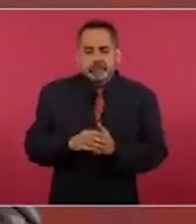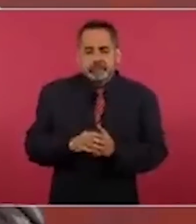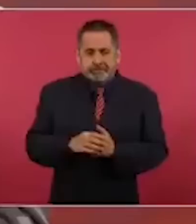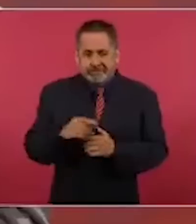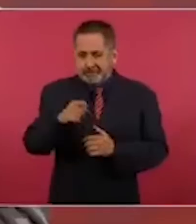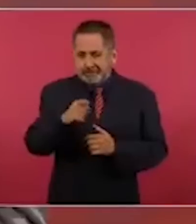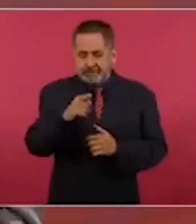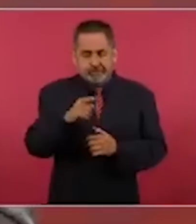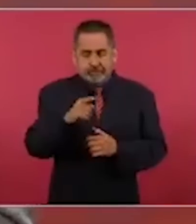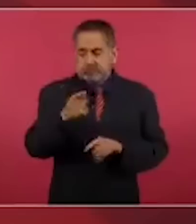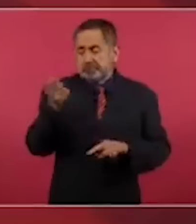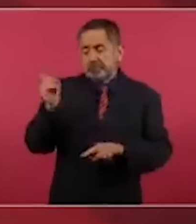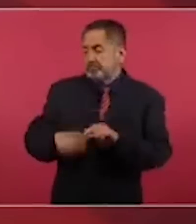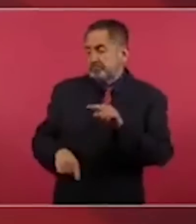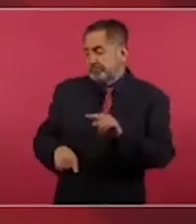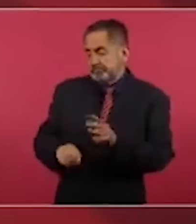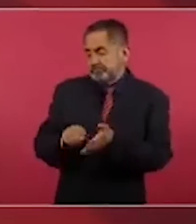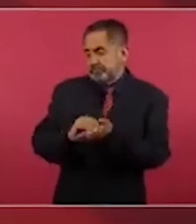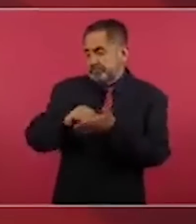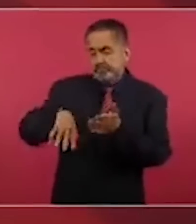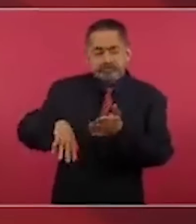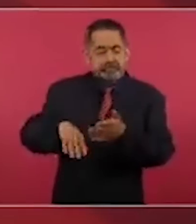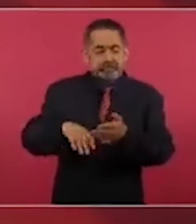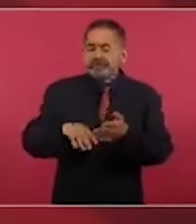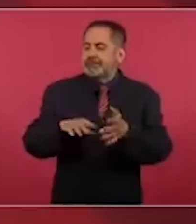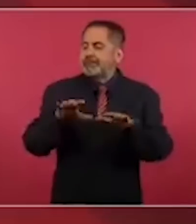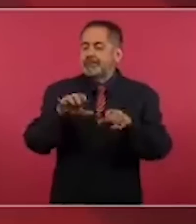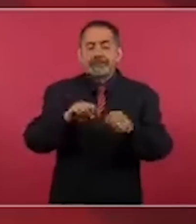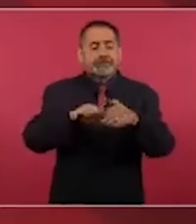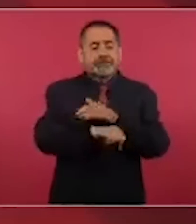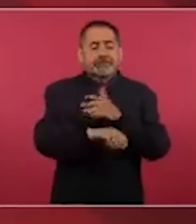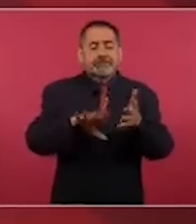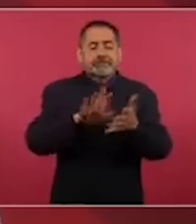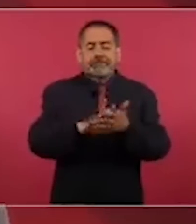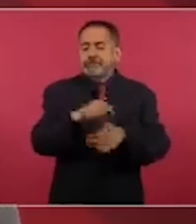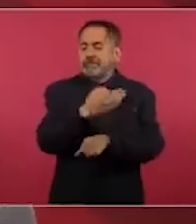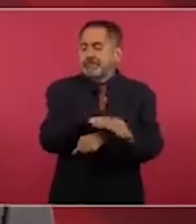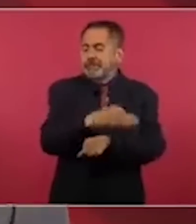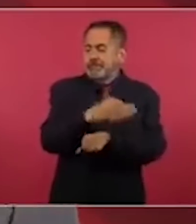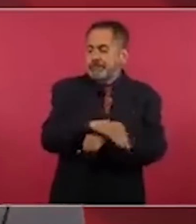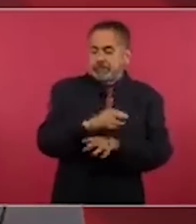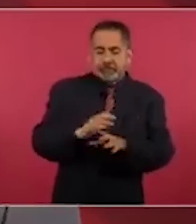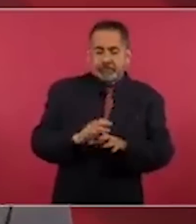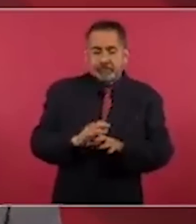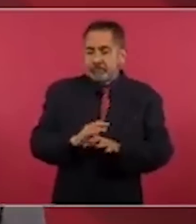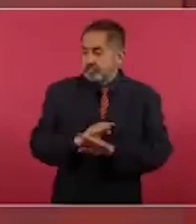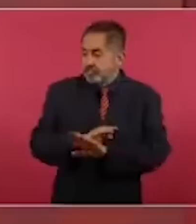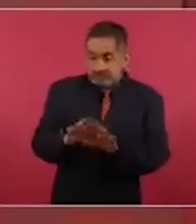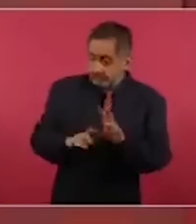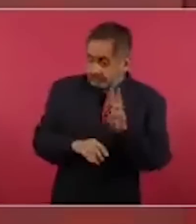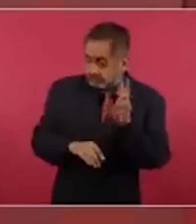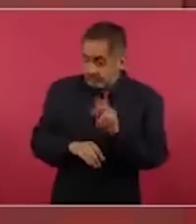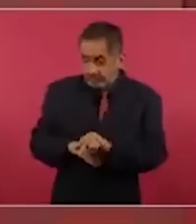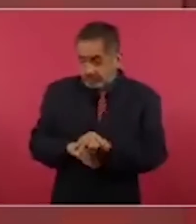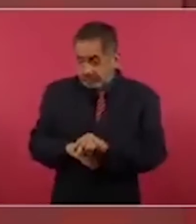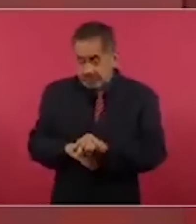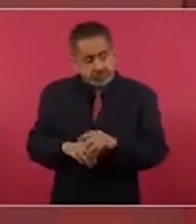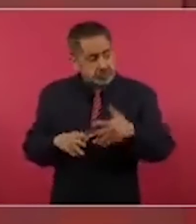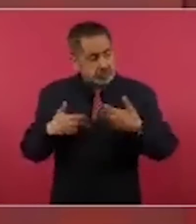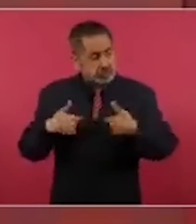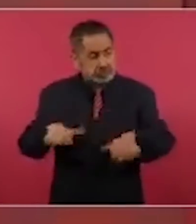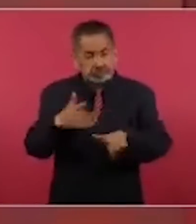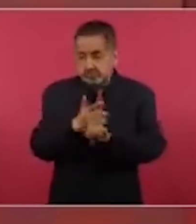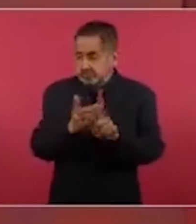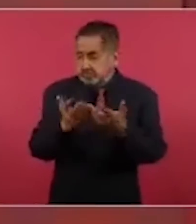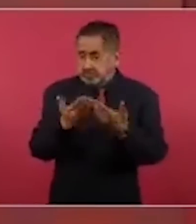no va haber esta prisión preventiva y que van a poder salir,